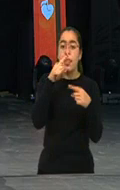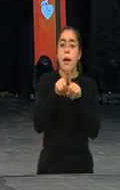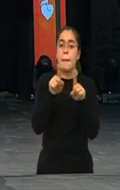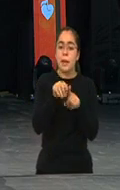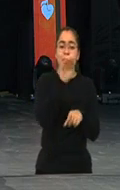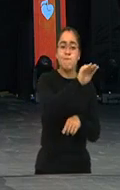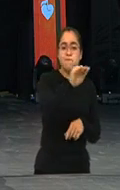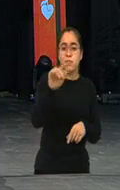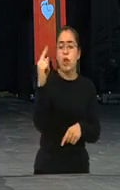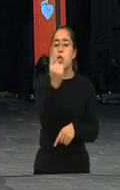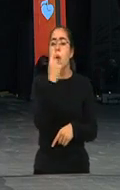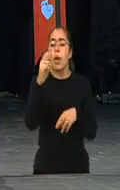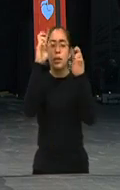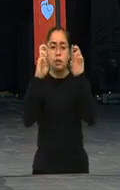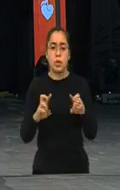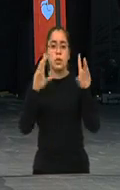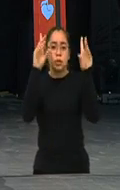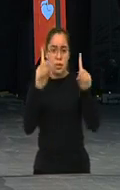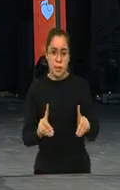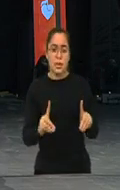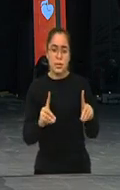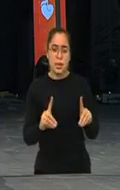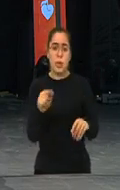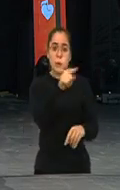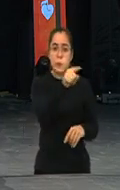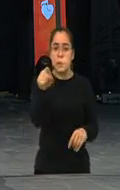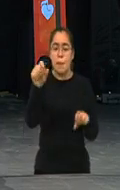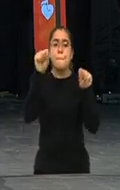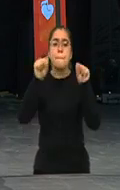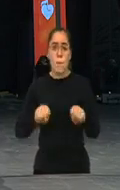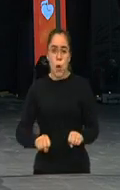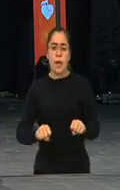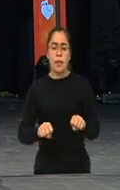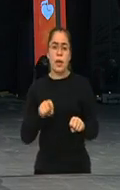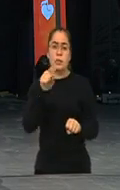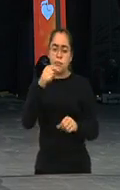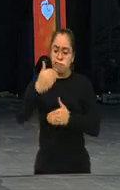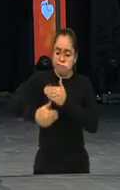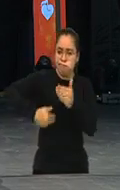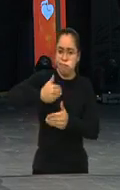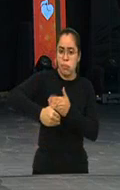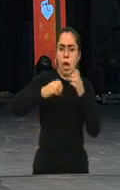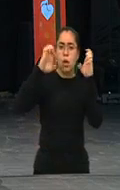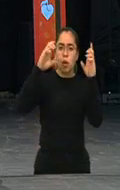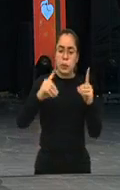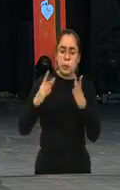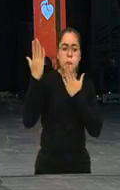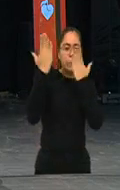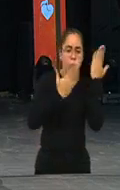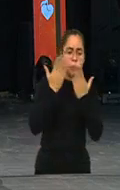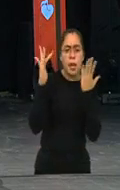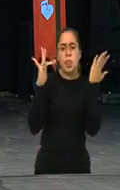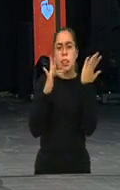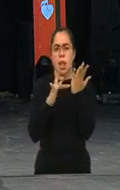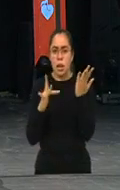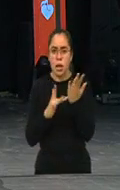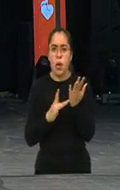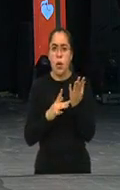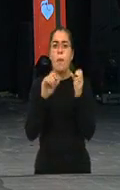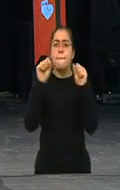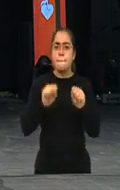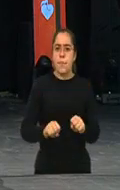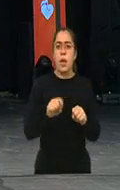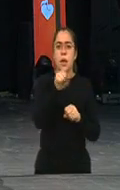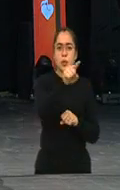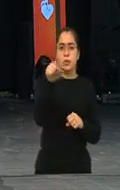discapacidad para que a través de la preparación, a través de la preparación técnica puedan, de alguna manera, pues tener